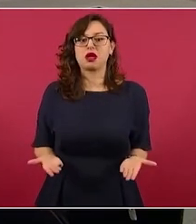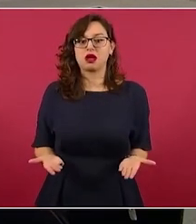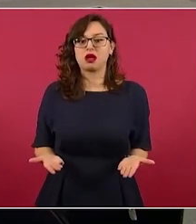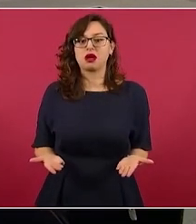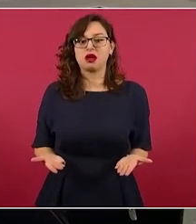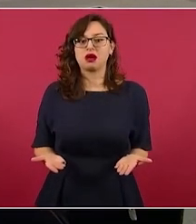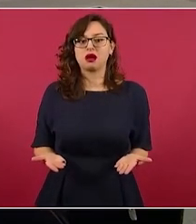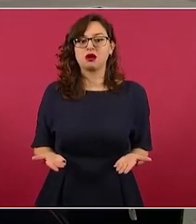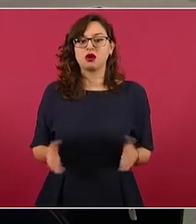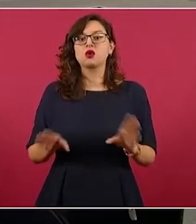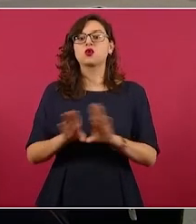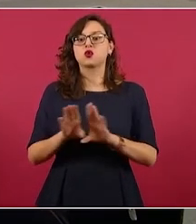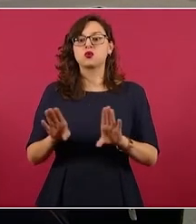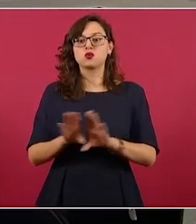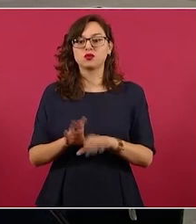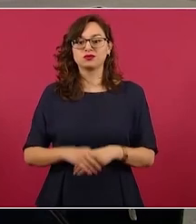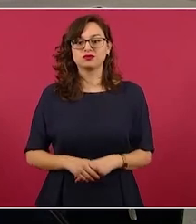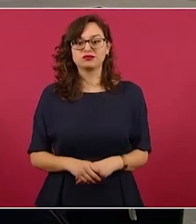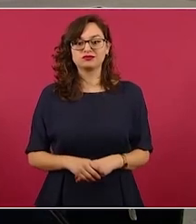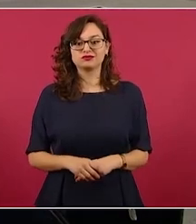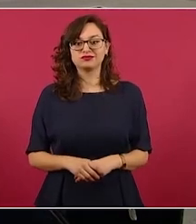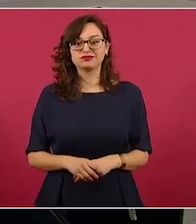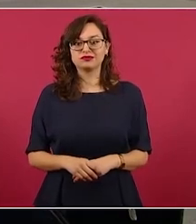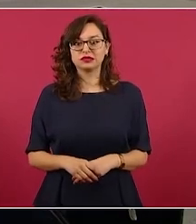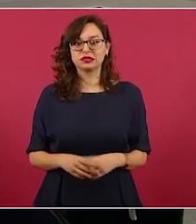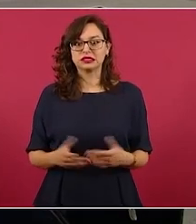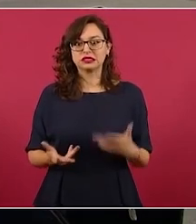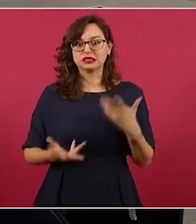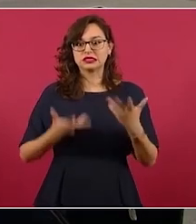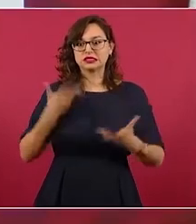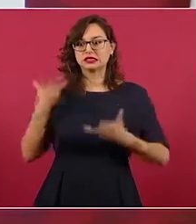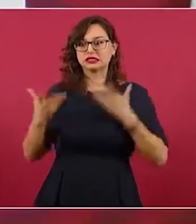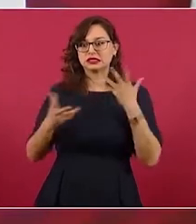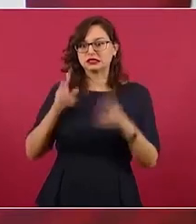todas las declaraciones en su contra